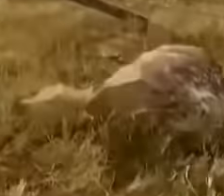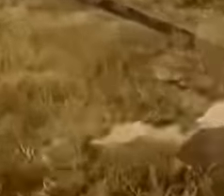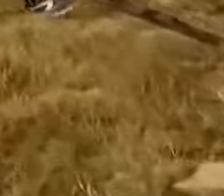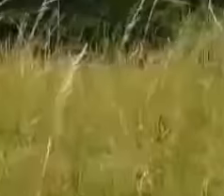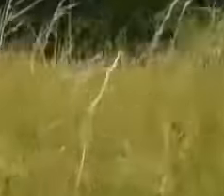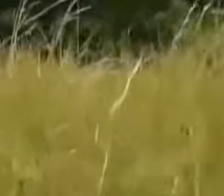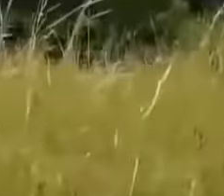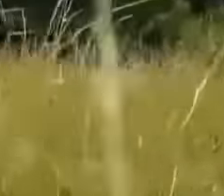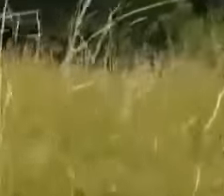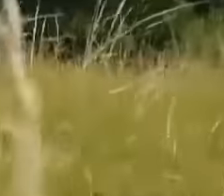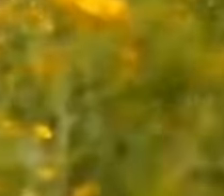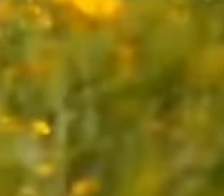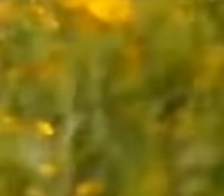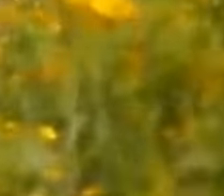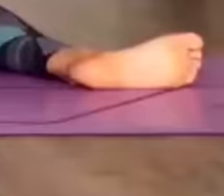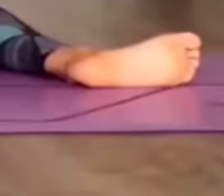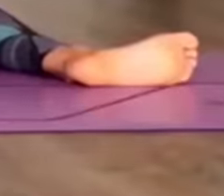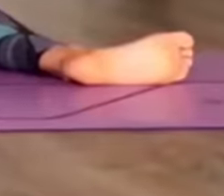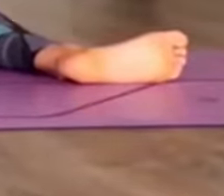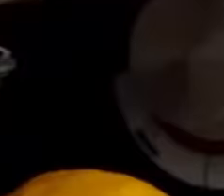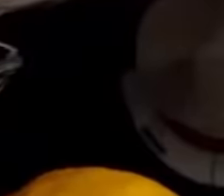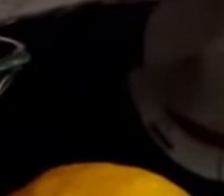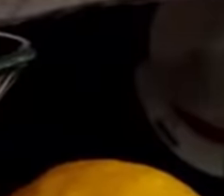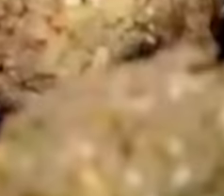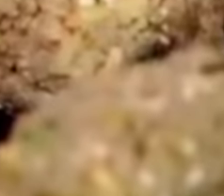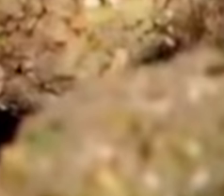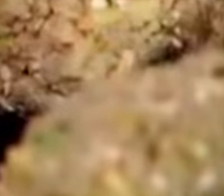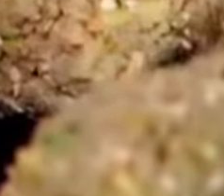Elegimos movernos para vivir mejor.